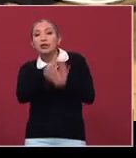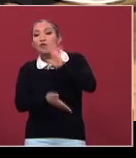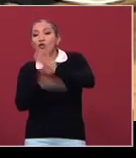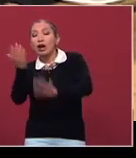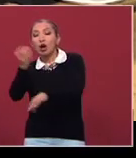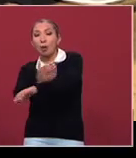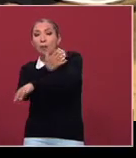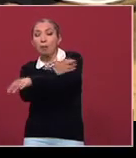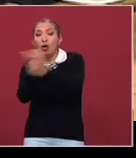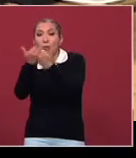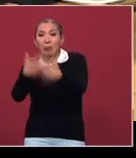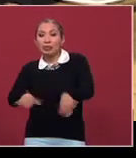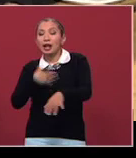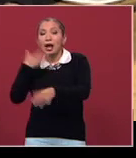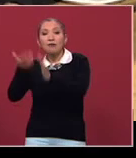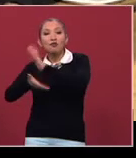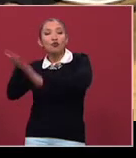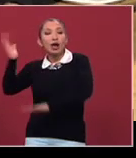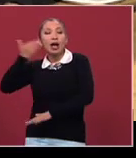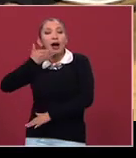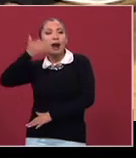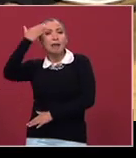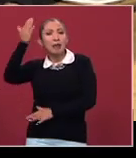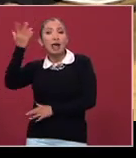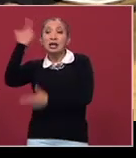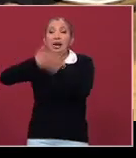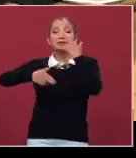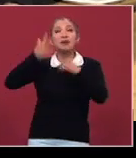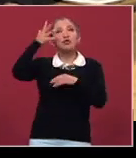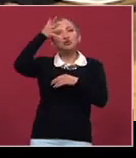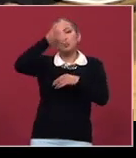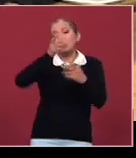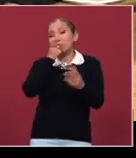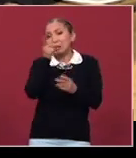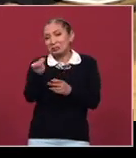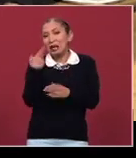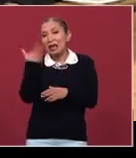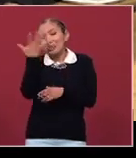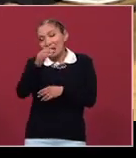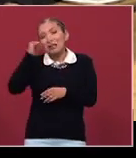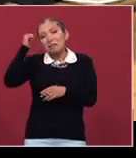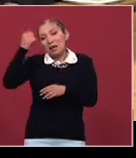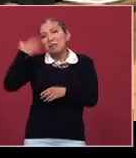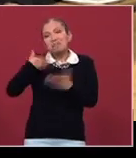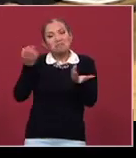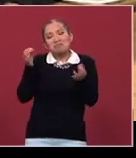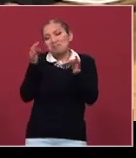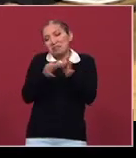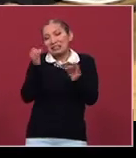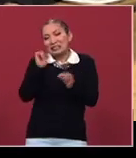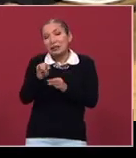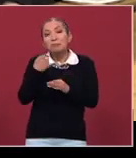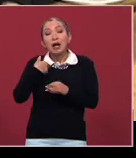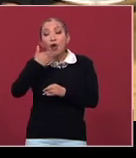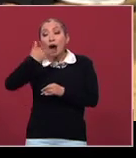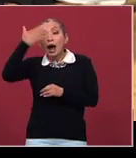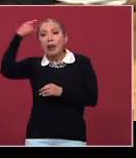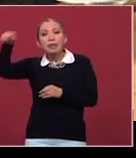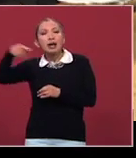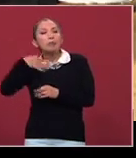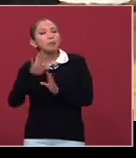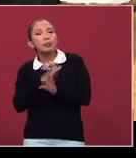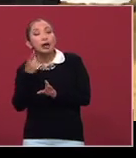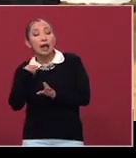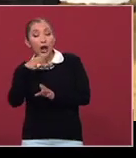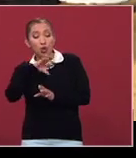con un compadre suyo a Arabia y que un día iba a regresar y regresa cada 10 de abril, pero además el asunto de los árabes tiene sentido